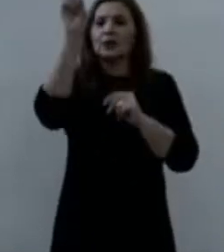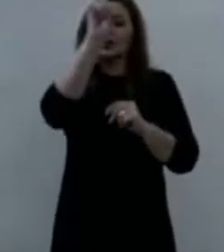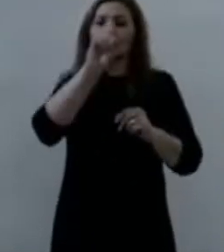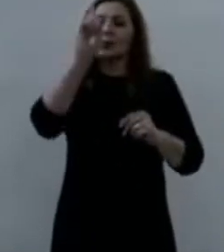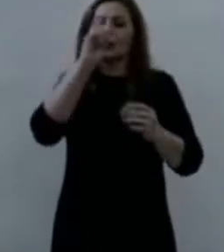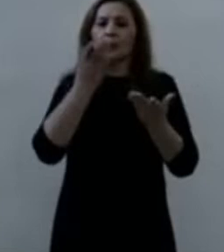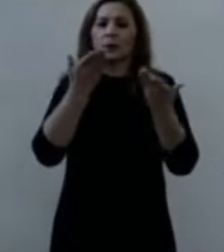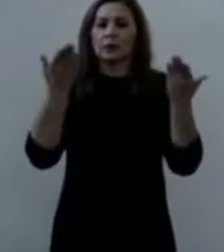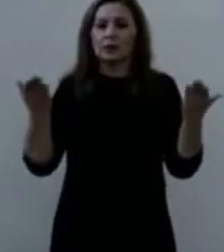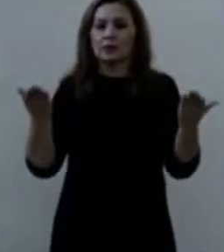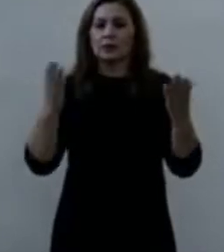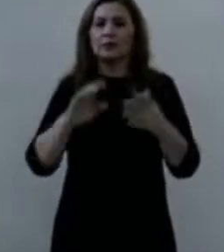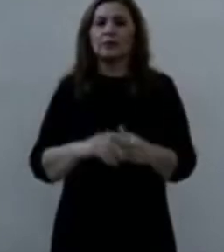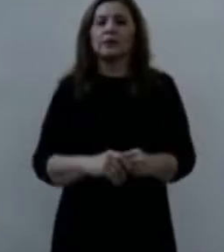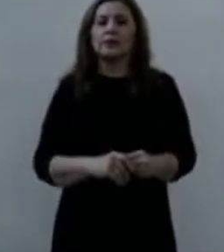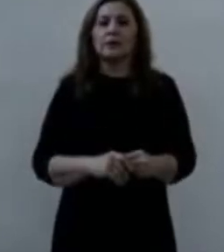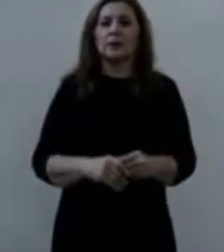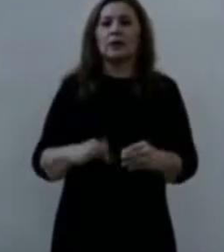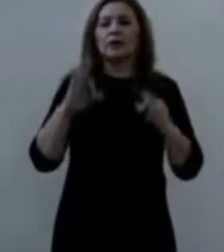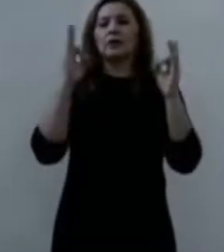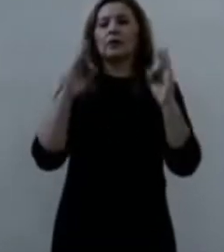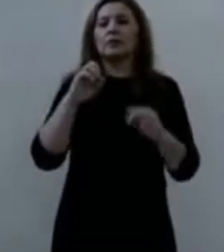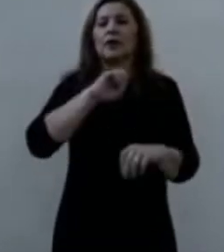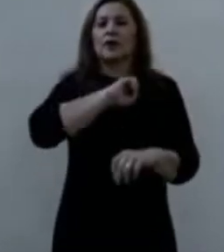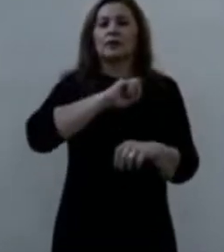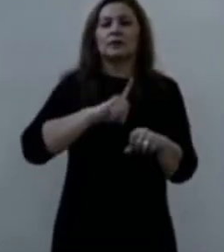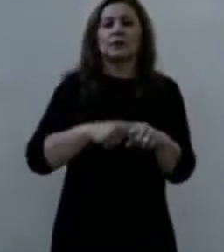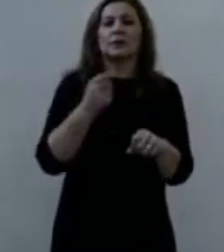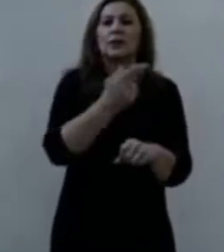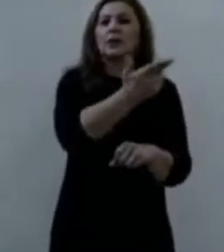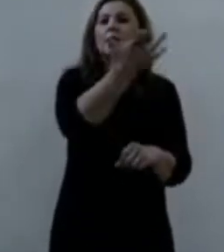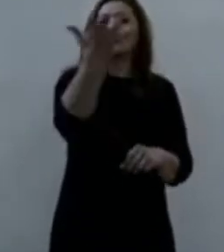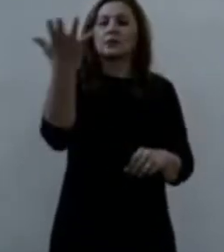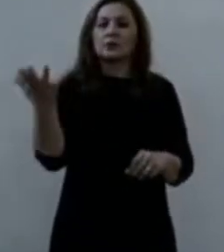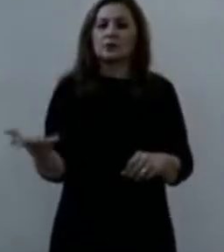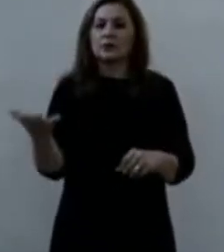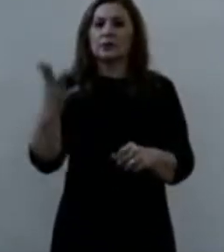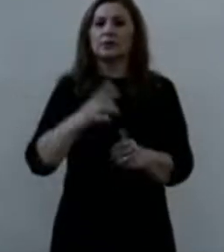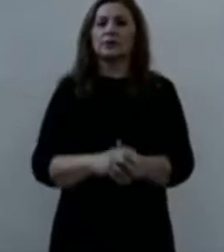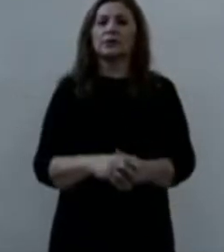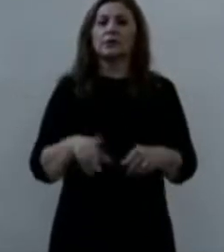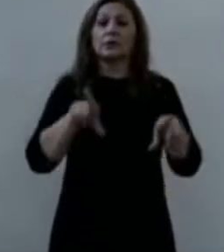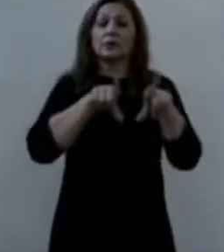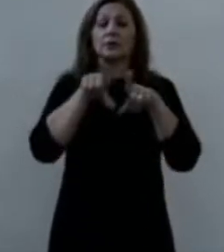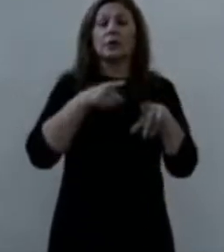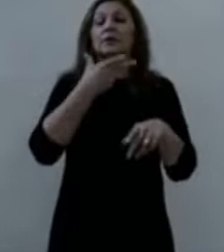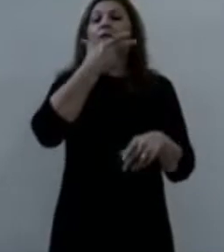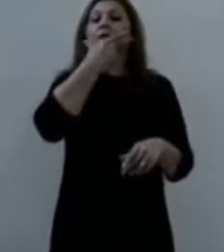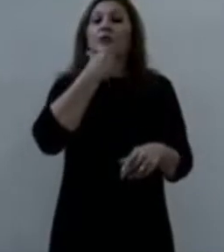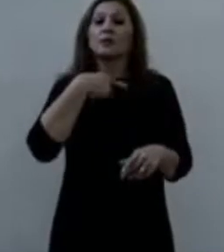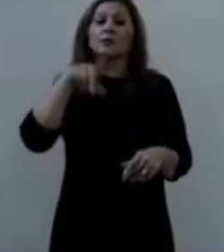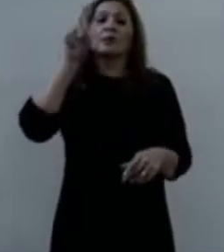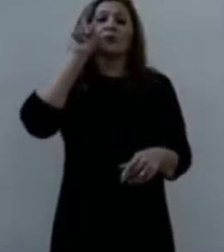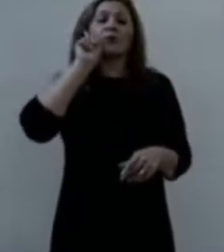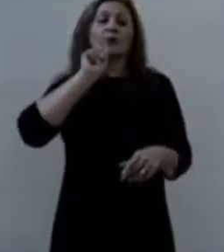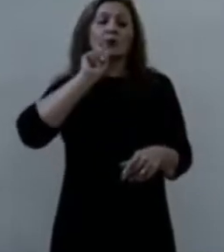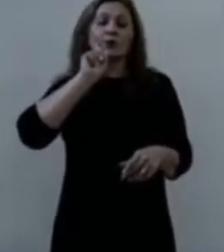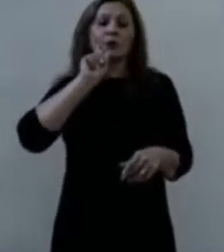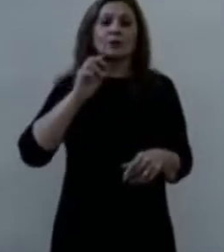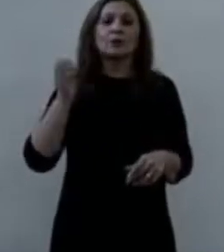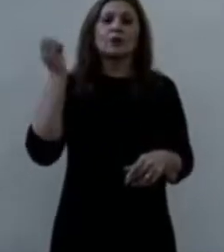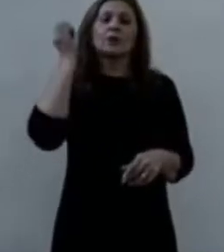De modo muy especial a ustedes, hermanas y hermanos que se confirman,